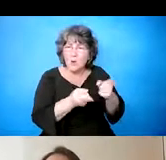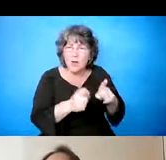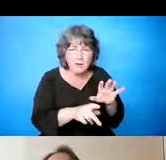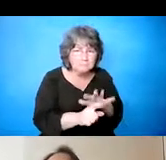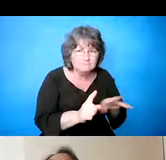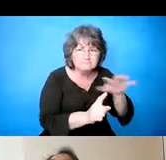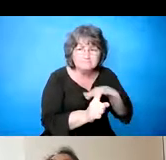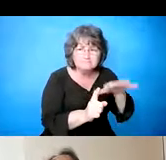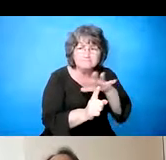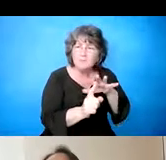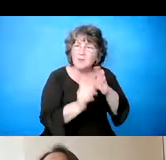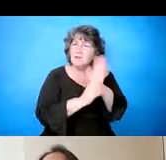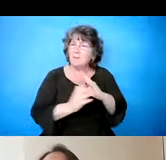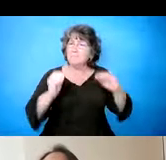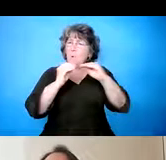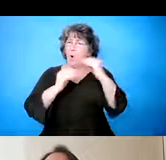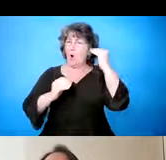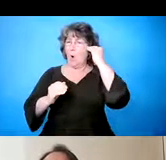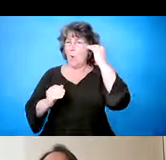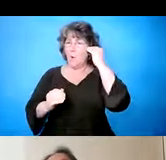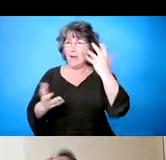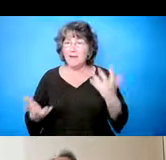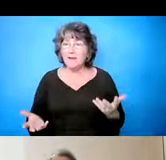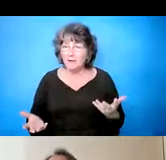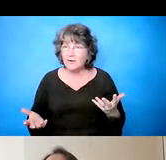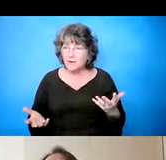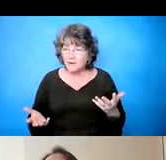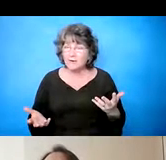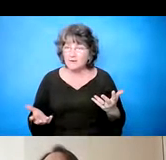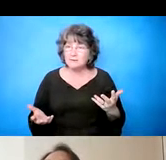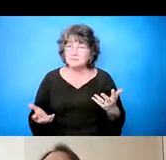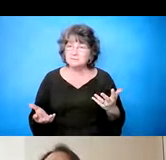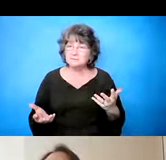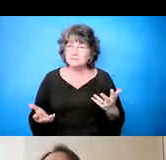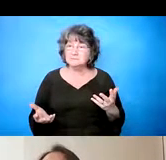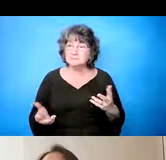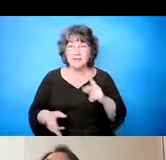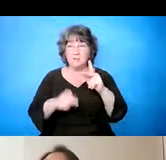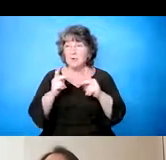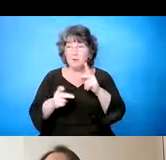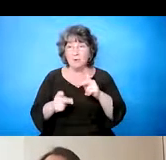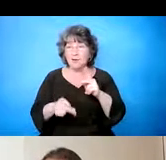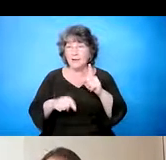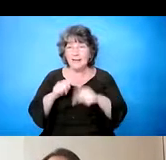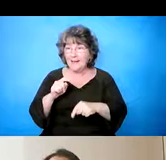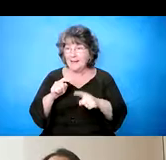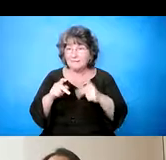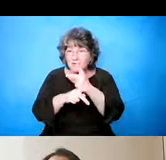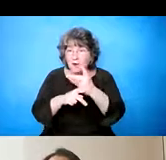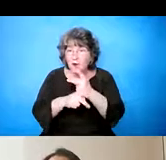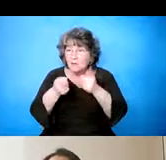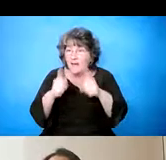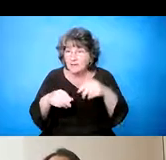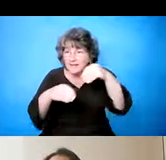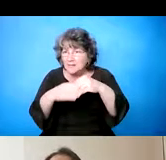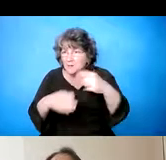Y estén más al tanto que la gente no saben qué es lo que está